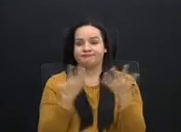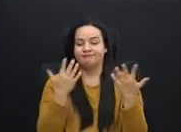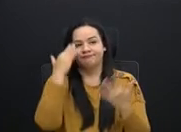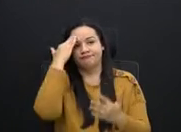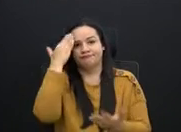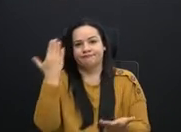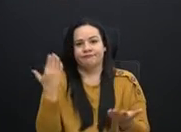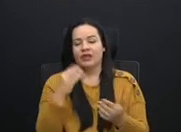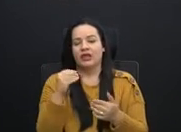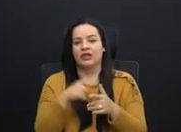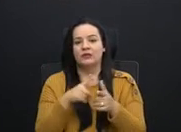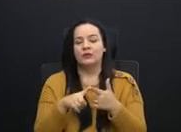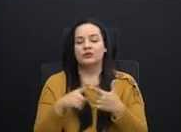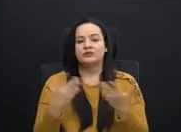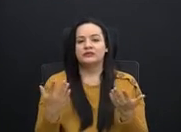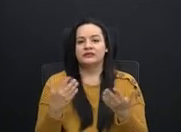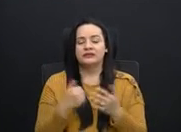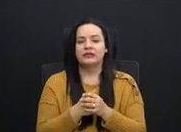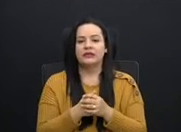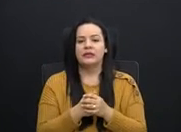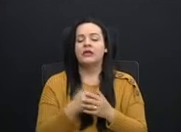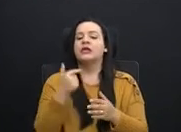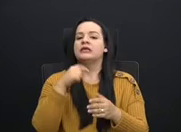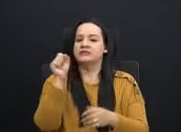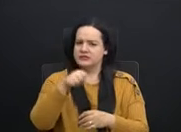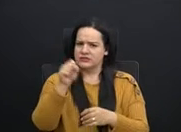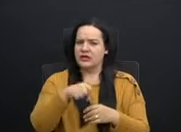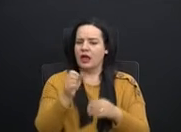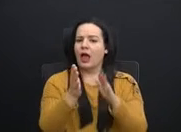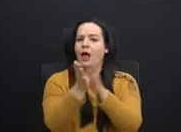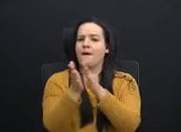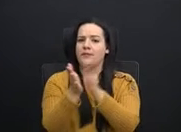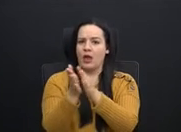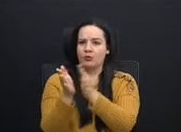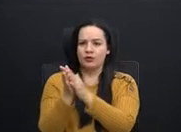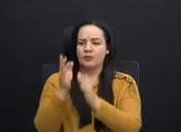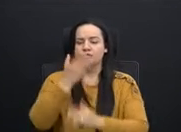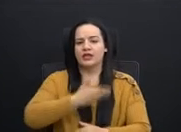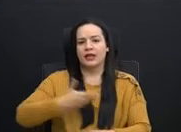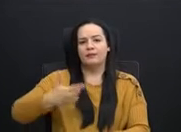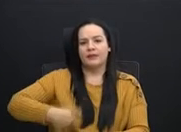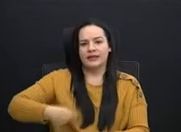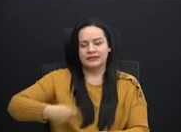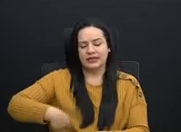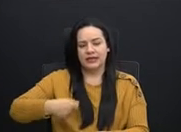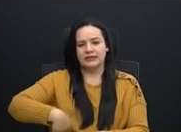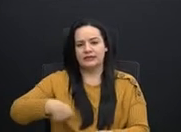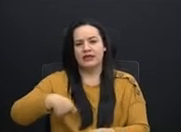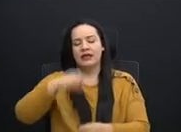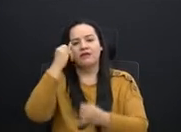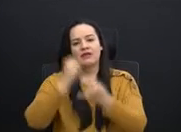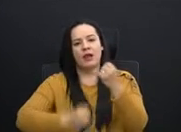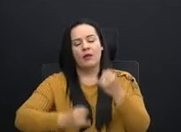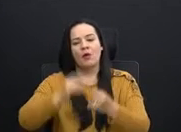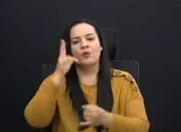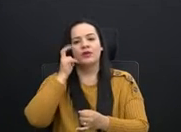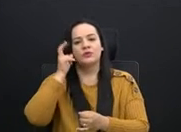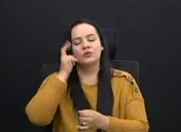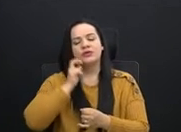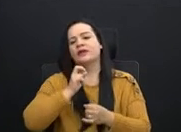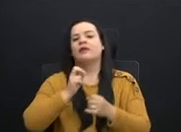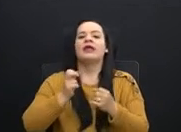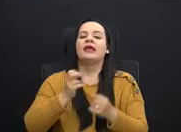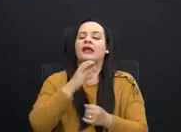Por supuesto que aplaudimos que el Presidente de la República finalmente hubiera escuchado el clamor